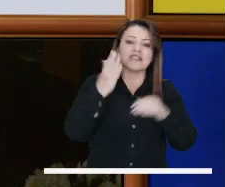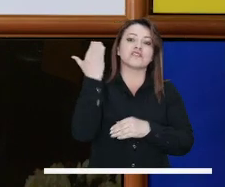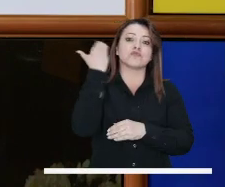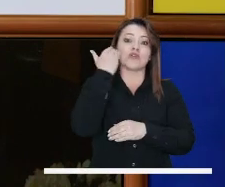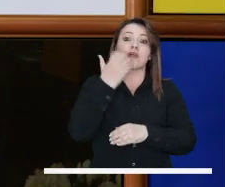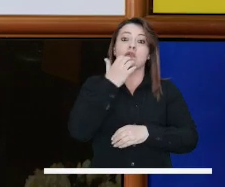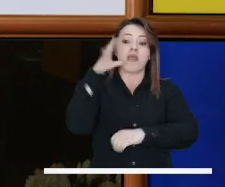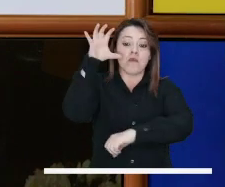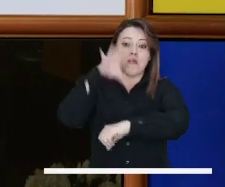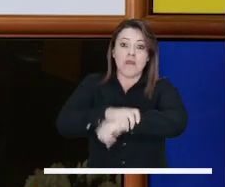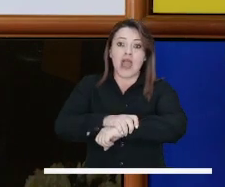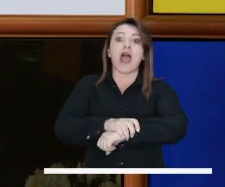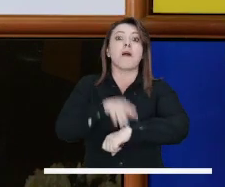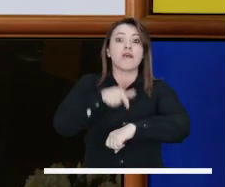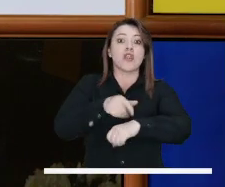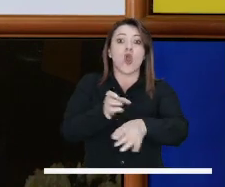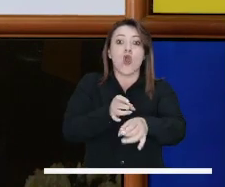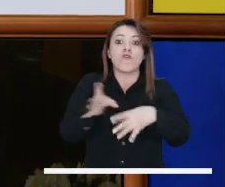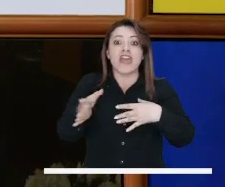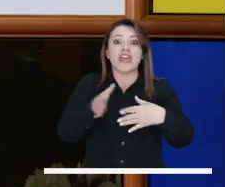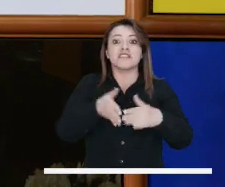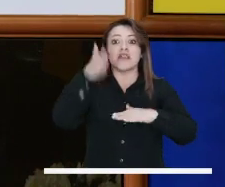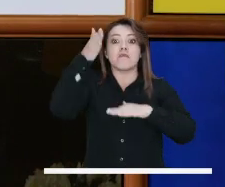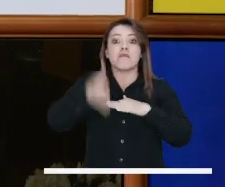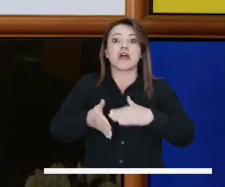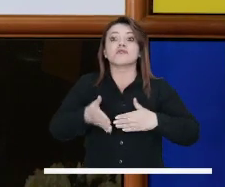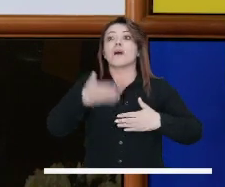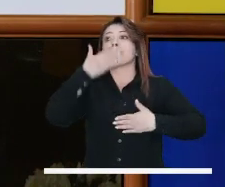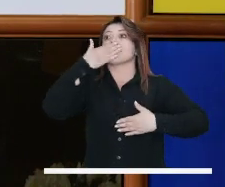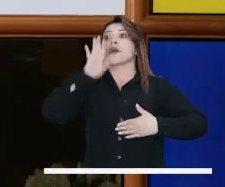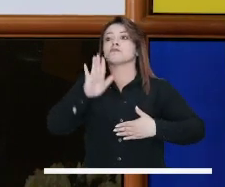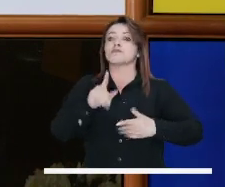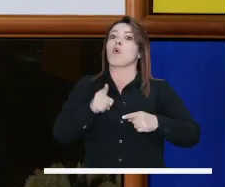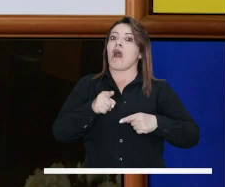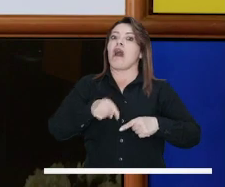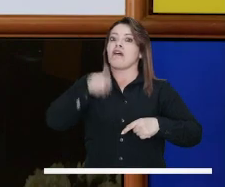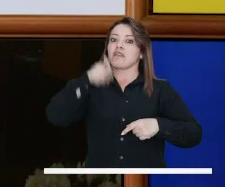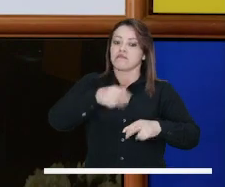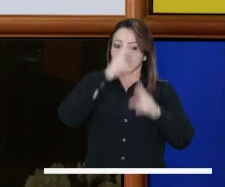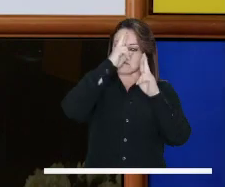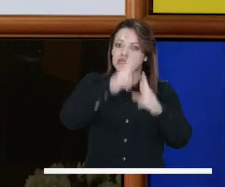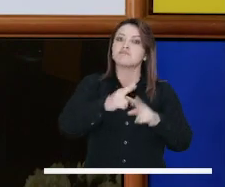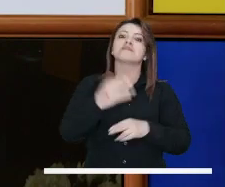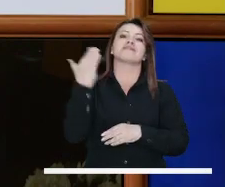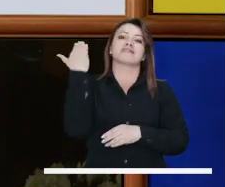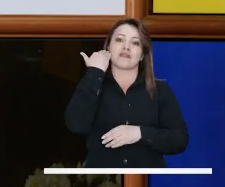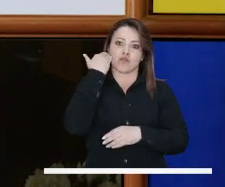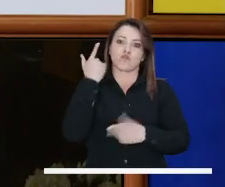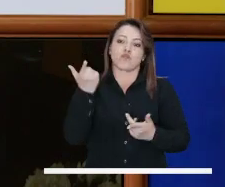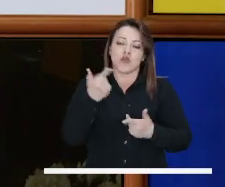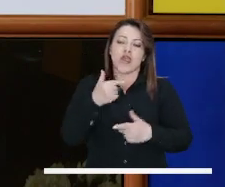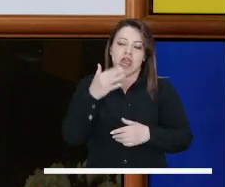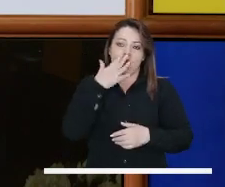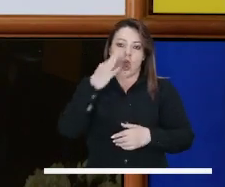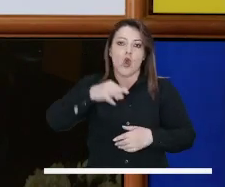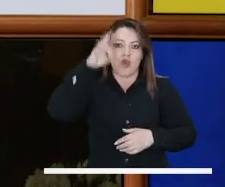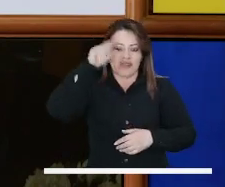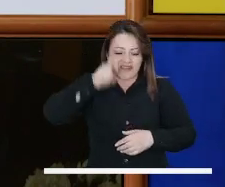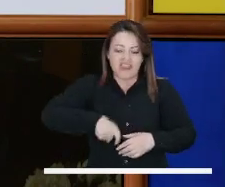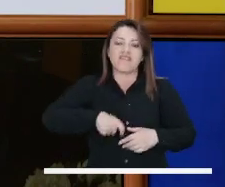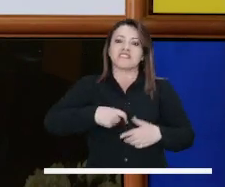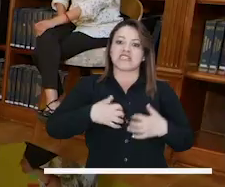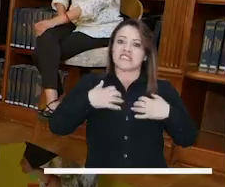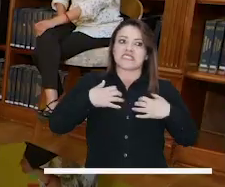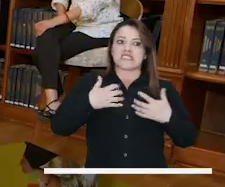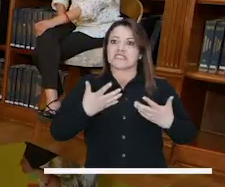agresor que no se van a vencer esos términos y que efectivamente tendríamos la posibilidad de poderlos juzgar, no hay nadie que se atreva entonces a levantar